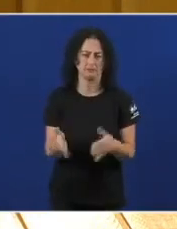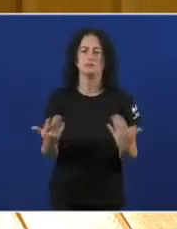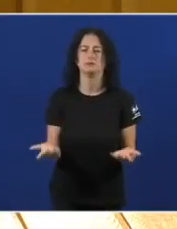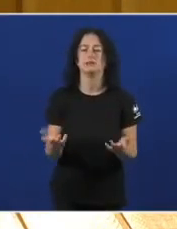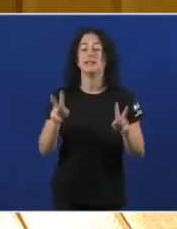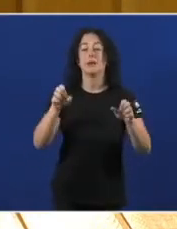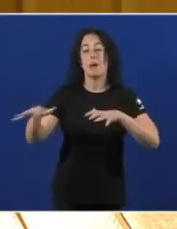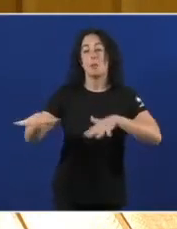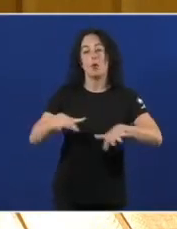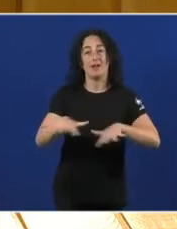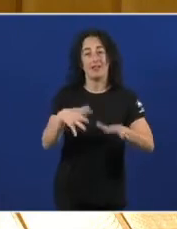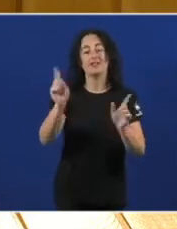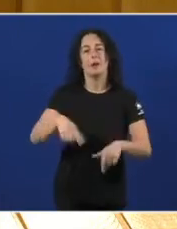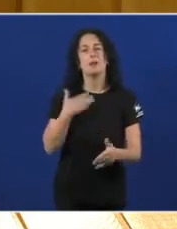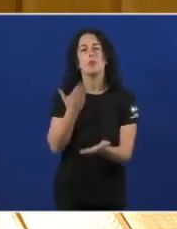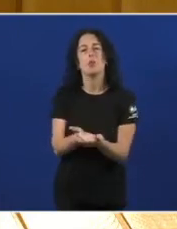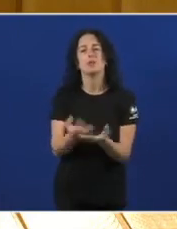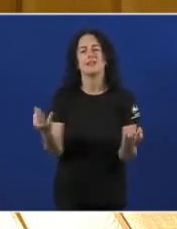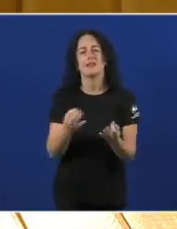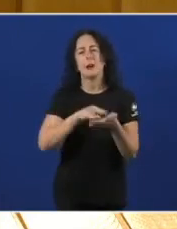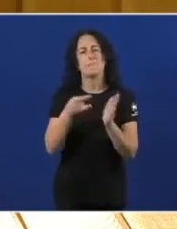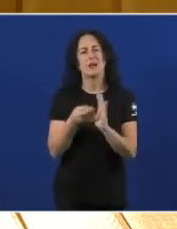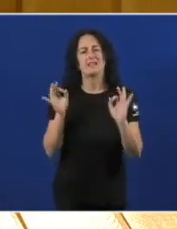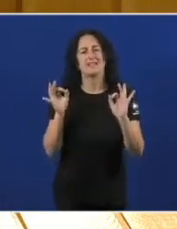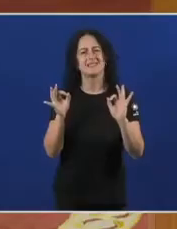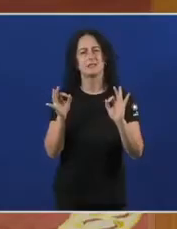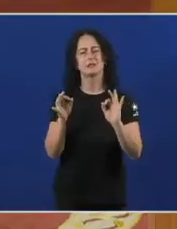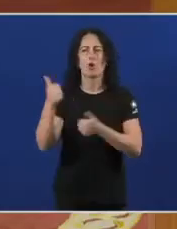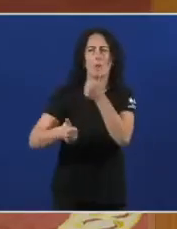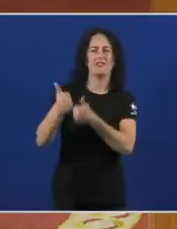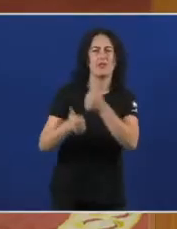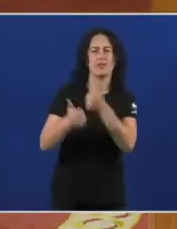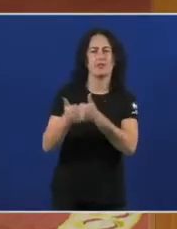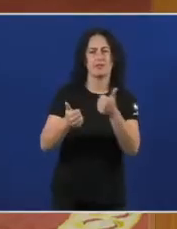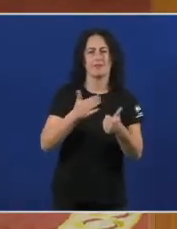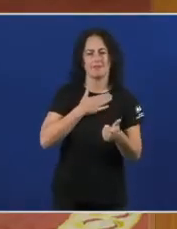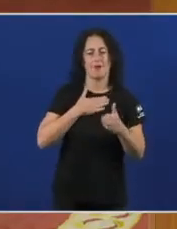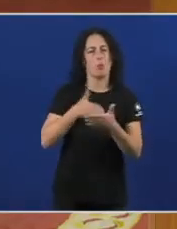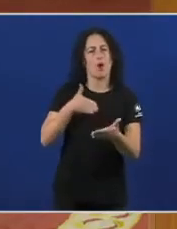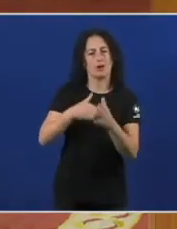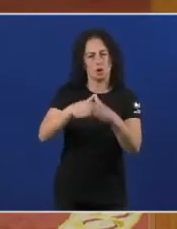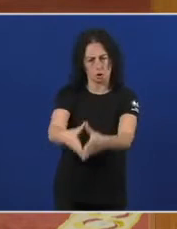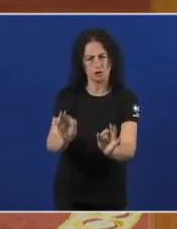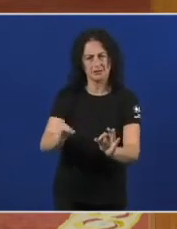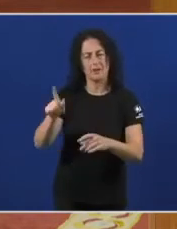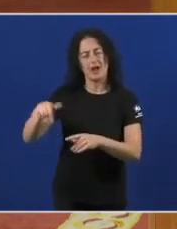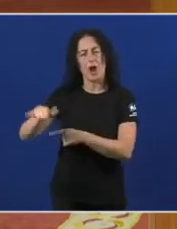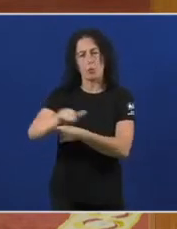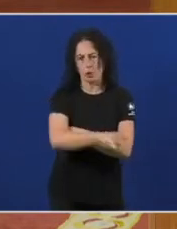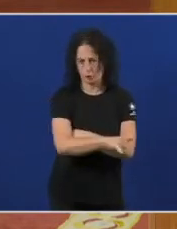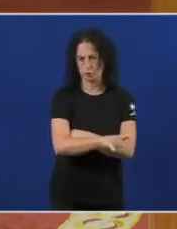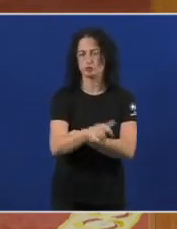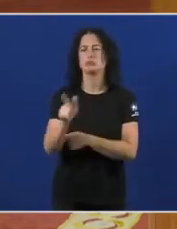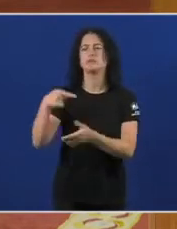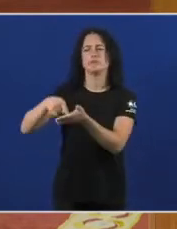movilidade Tamén Proponemos Un plan Para facer Competitivos Os nosos Portos Aeroportos Empezando Por reclamar